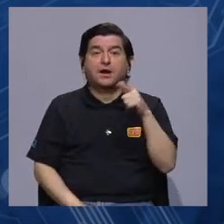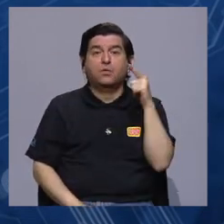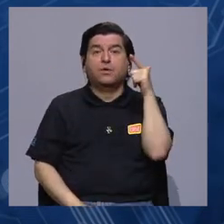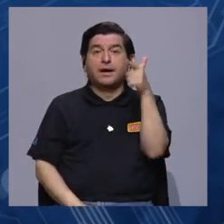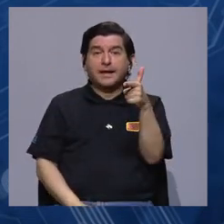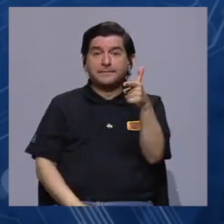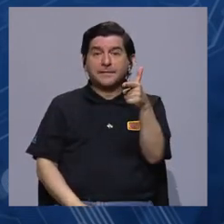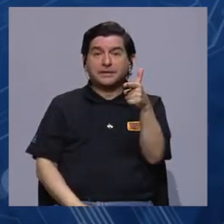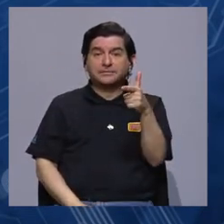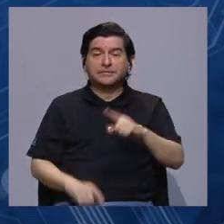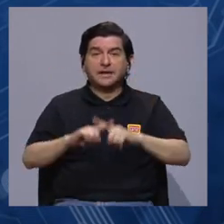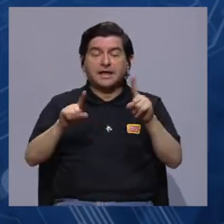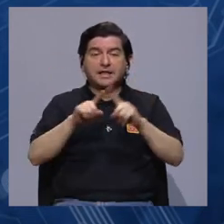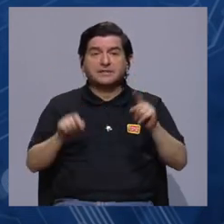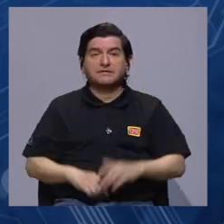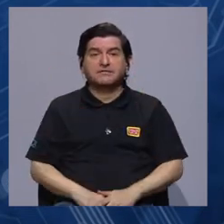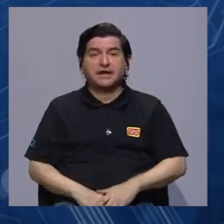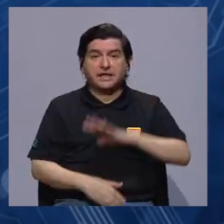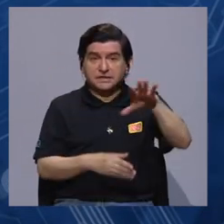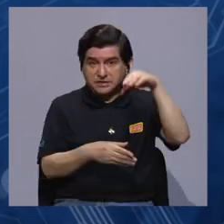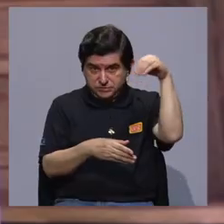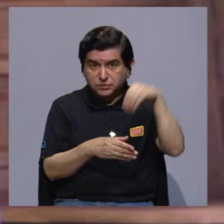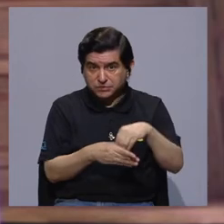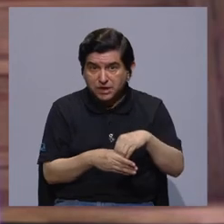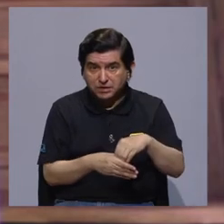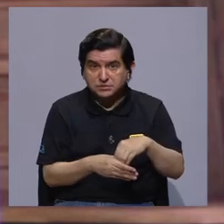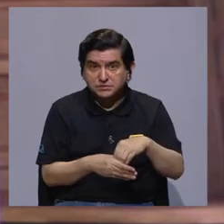¿no? En ciertos, o sea, en ciertos contextos también.